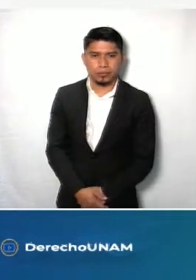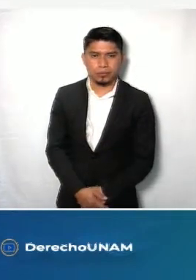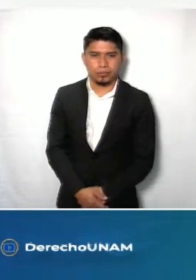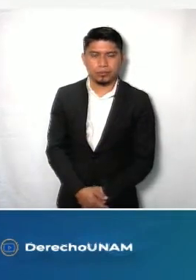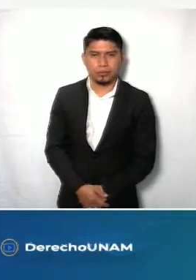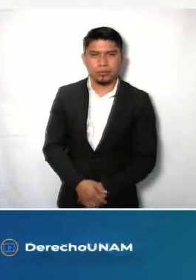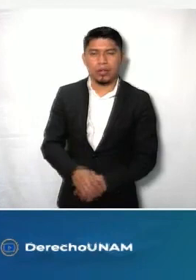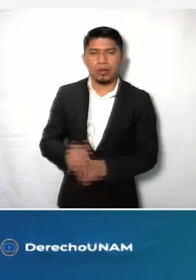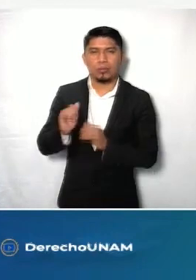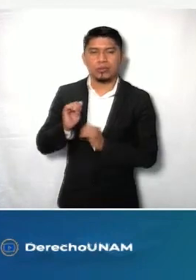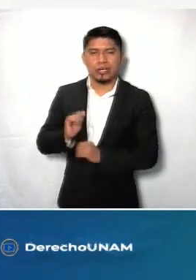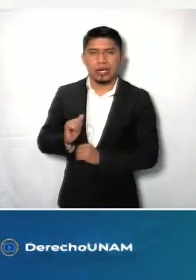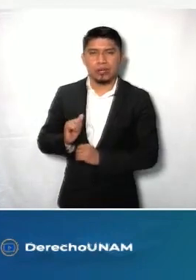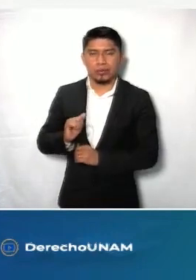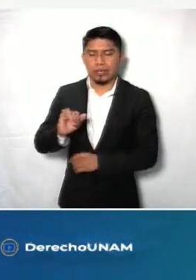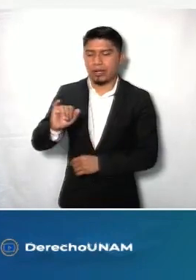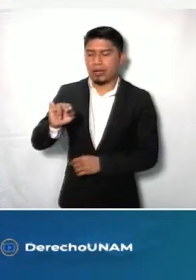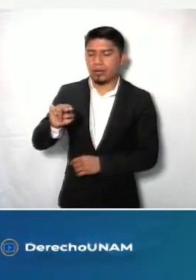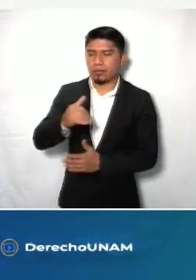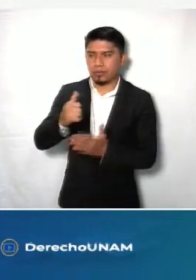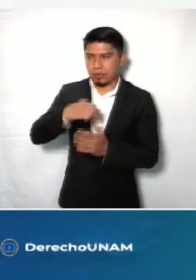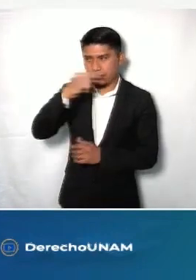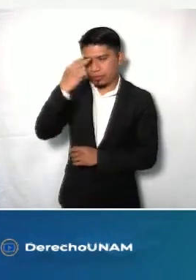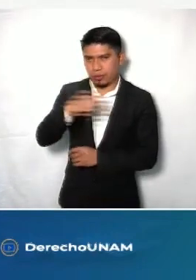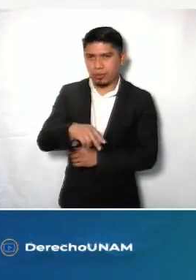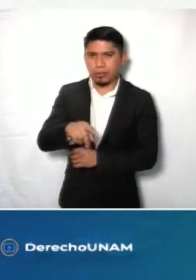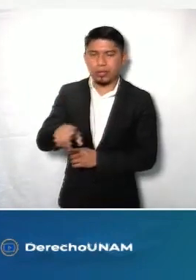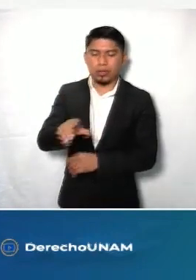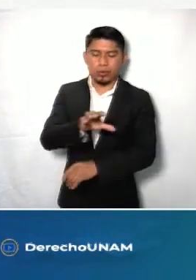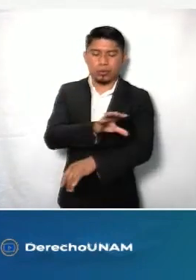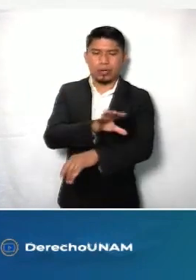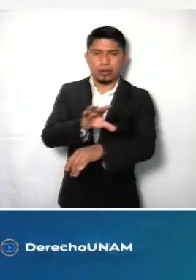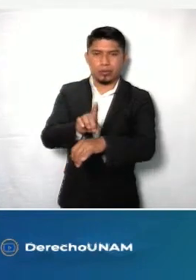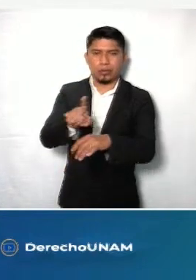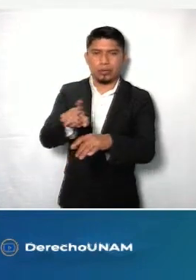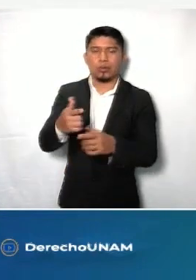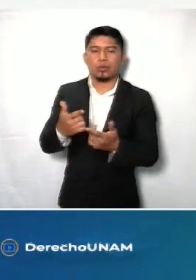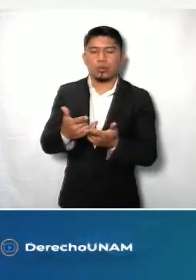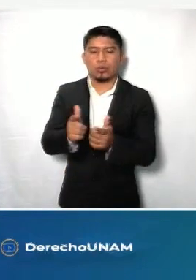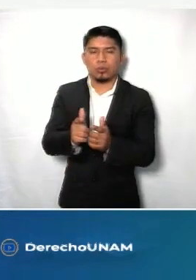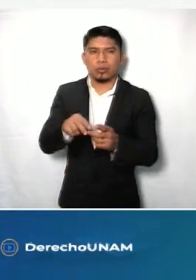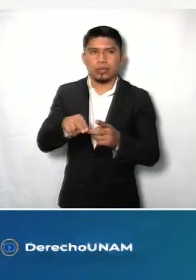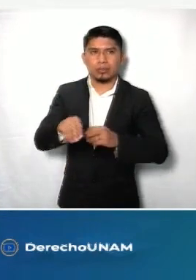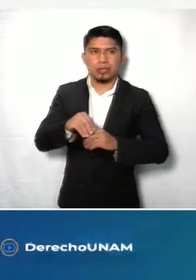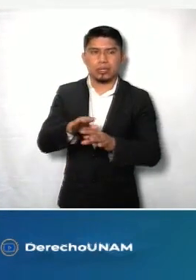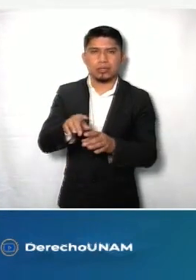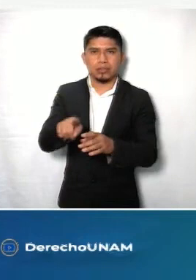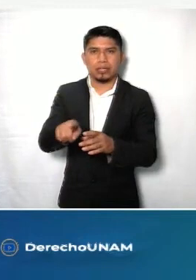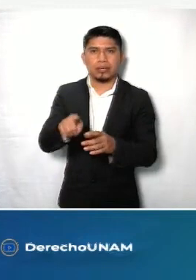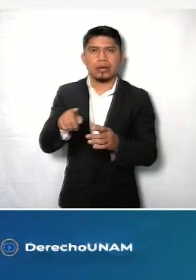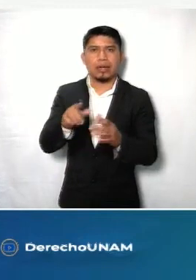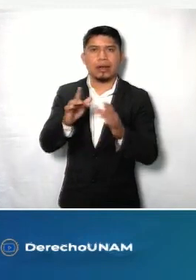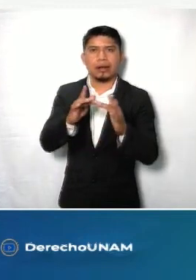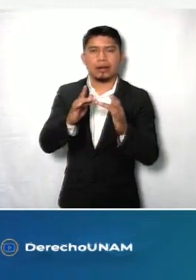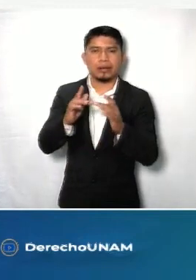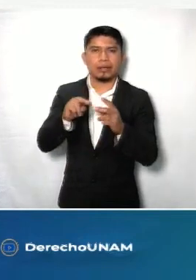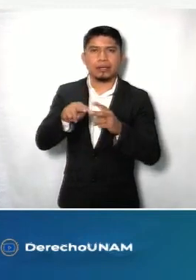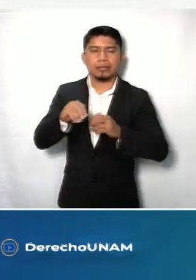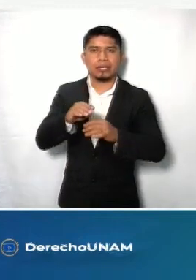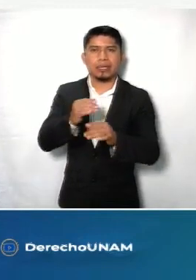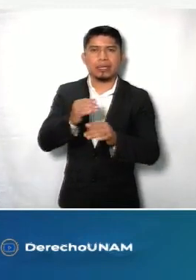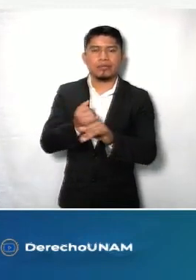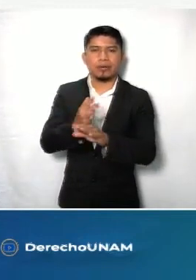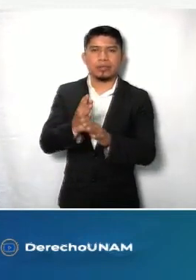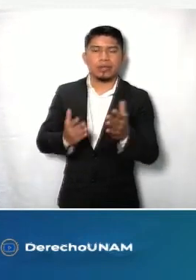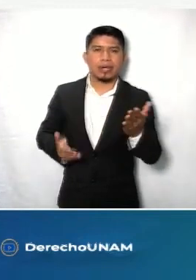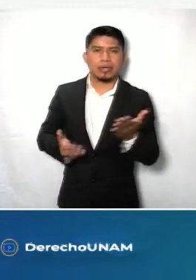Y el Comisionado Ciudadano del Info Ciudad de México y Coordinador del Grupo Transparencia Judicial de la Red de Transparencia y Acceso a